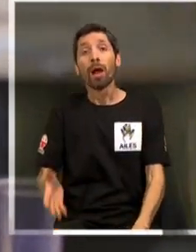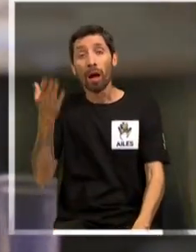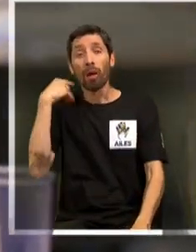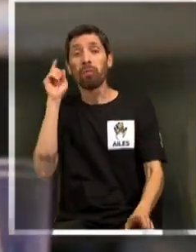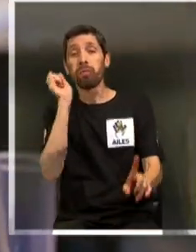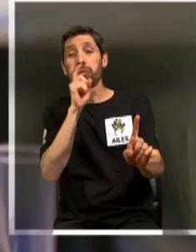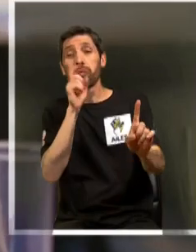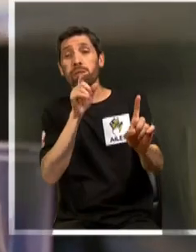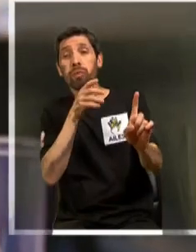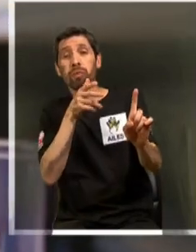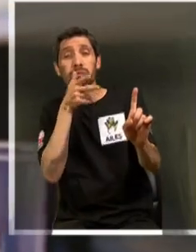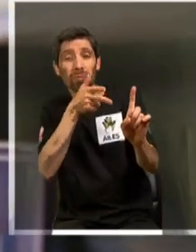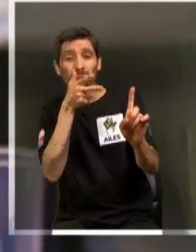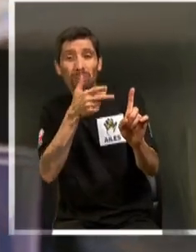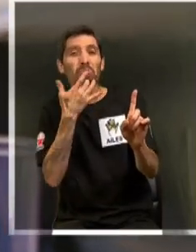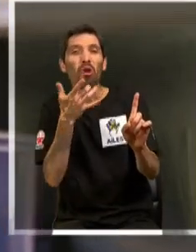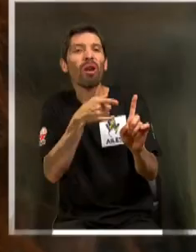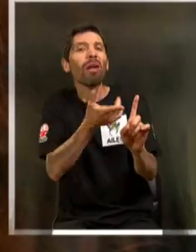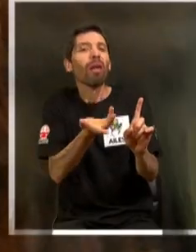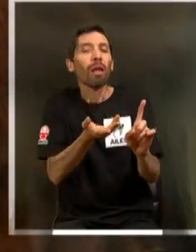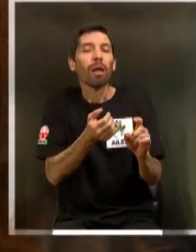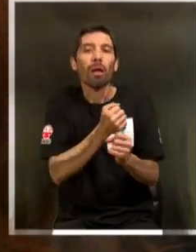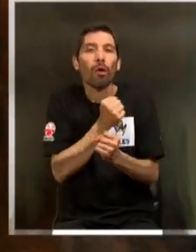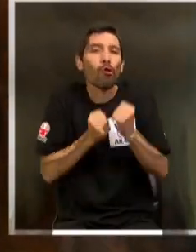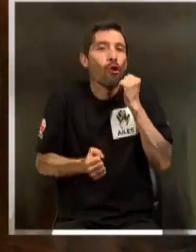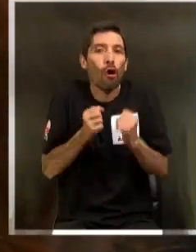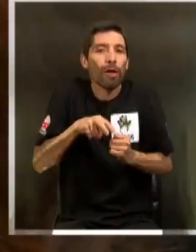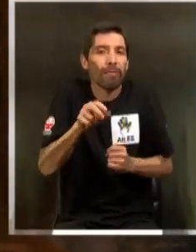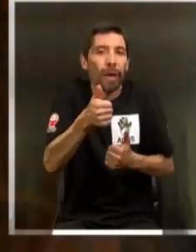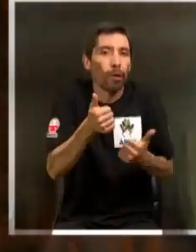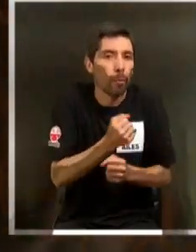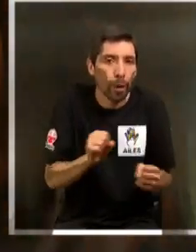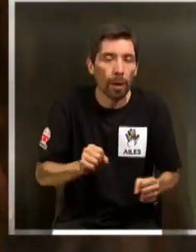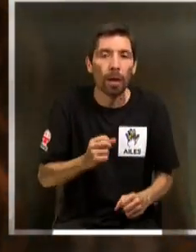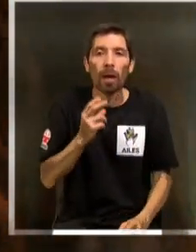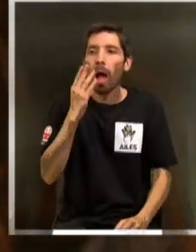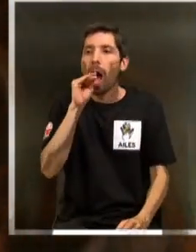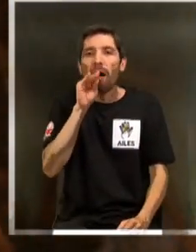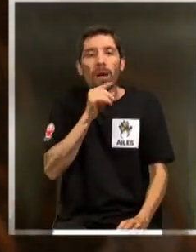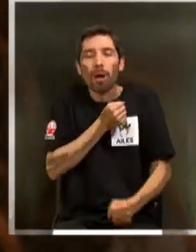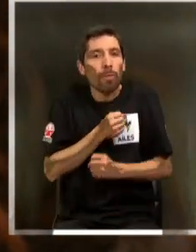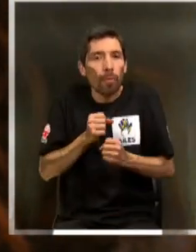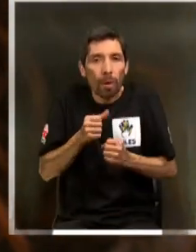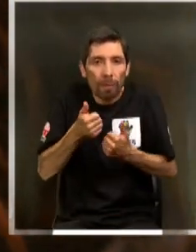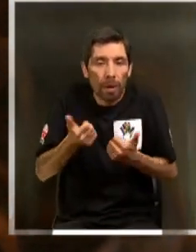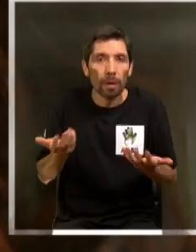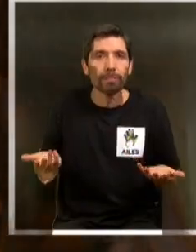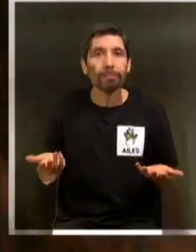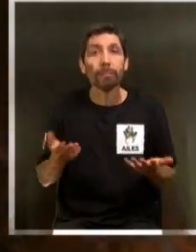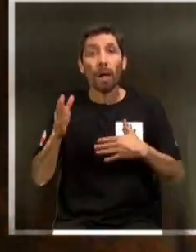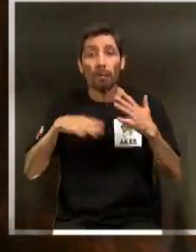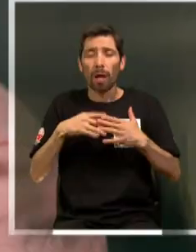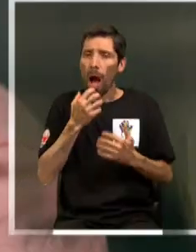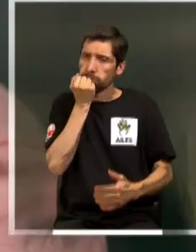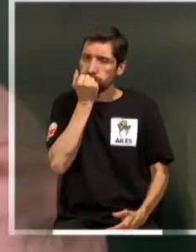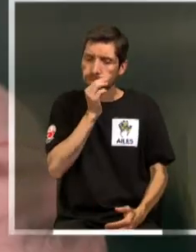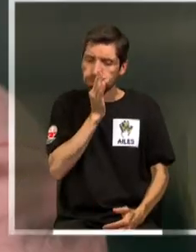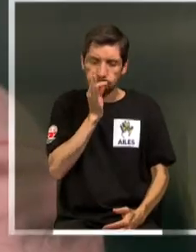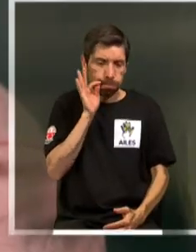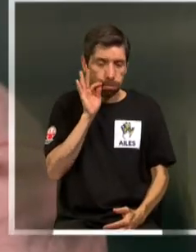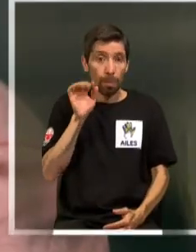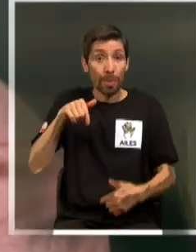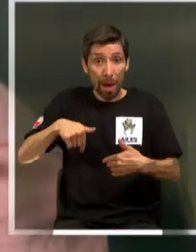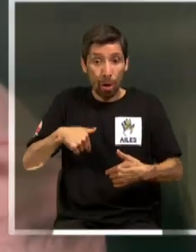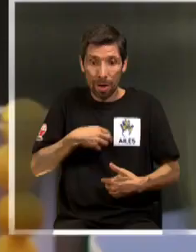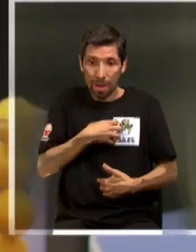burla porque no podía correr bien, no podía hablar bien, así que a veces no hablaba. Ahora le da